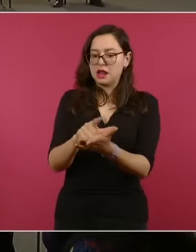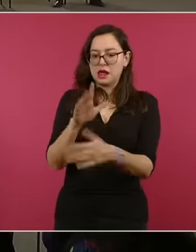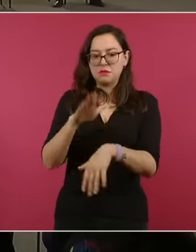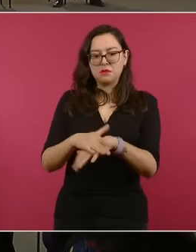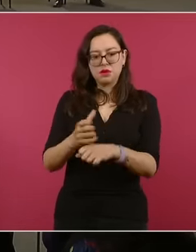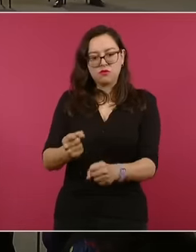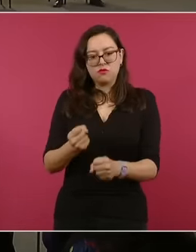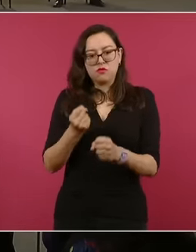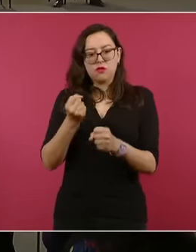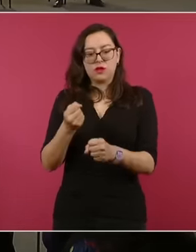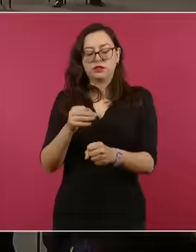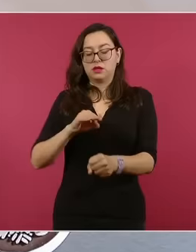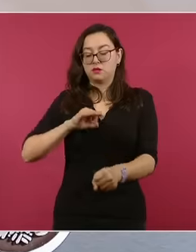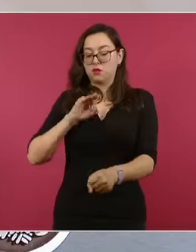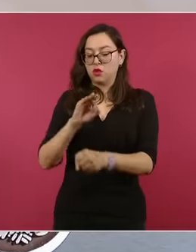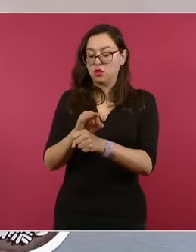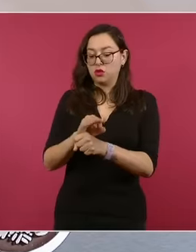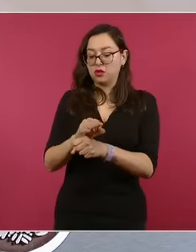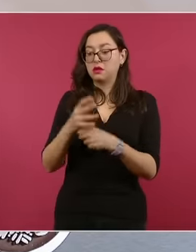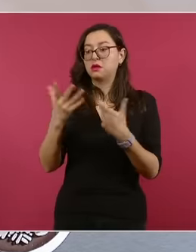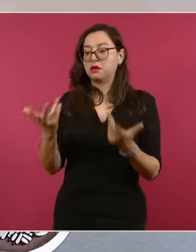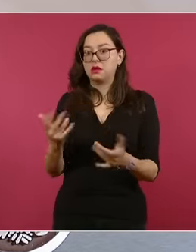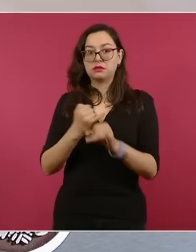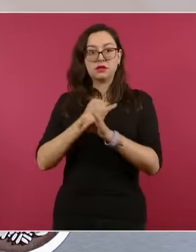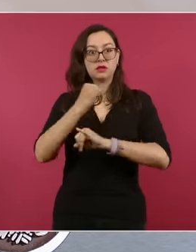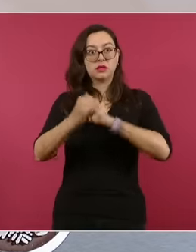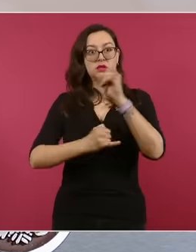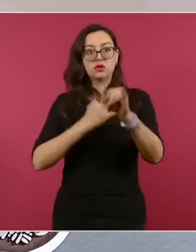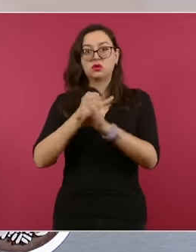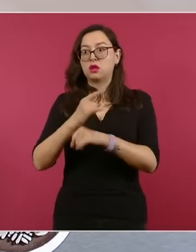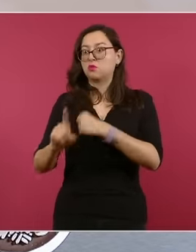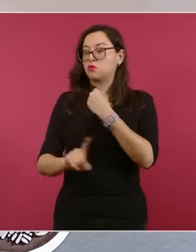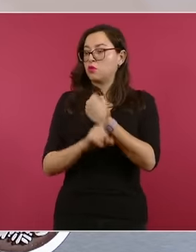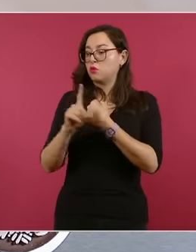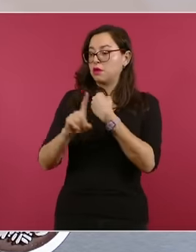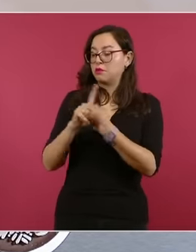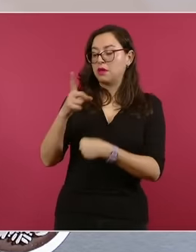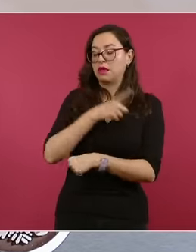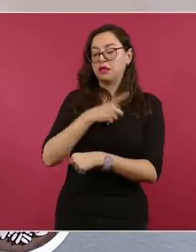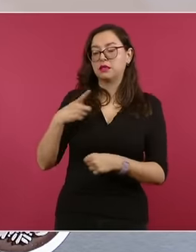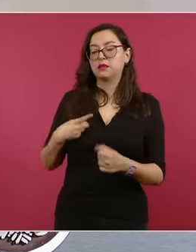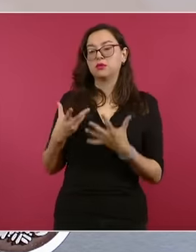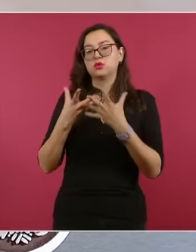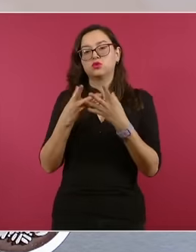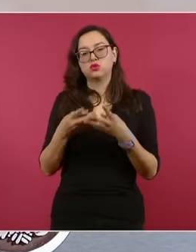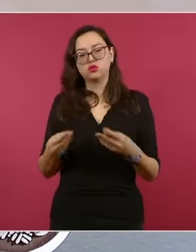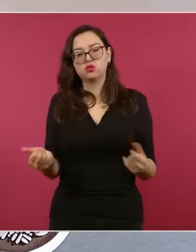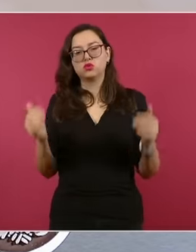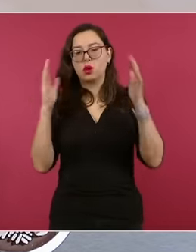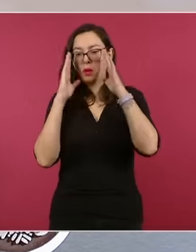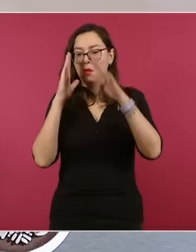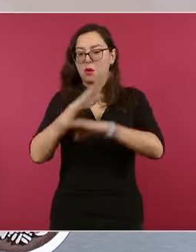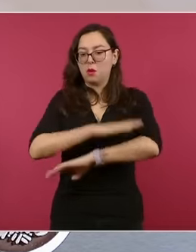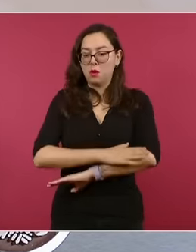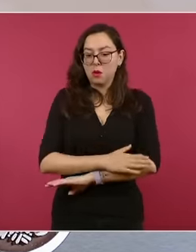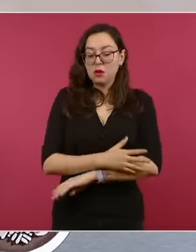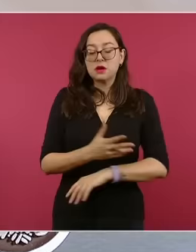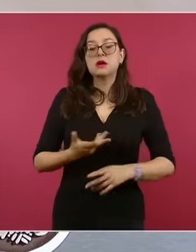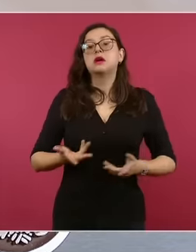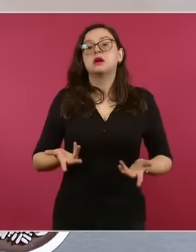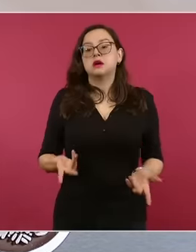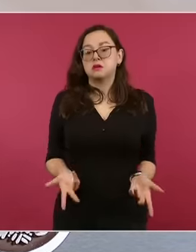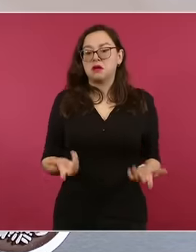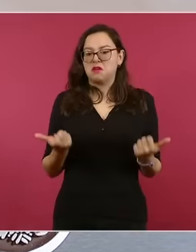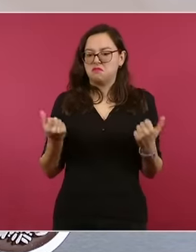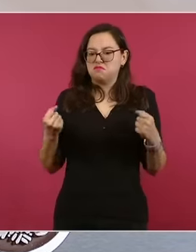de controversias que debe regir la convivencia internacional. Esta demanda se sustenta justamente en la convicción de que el uso de la